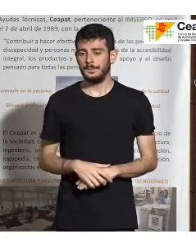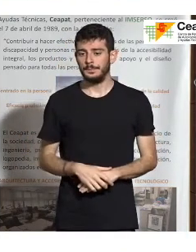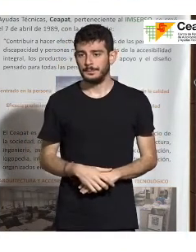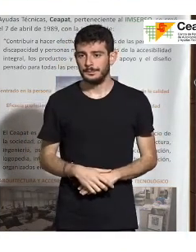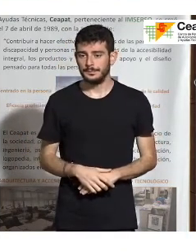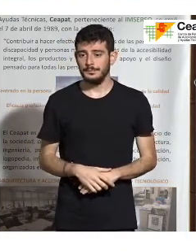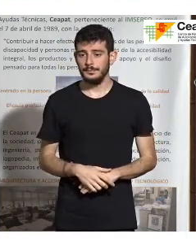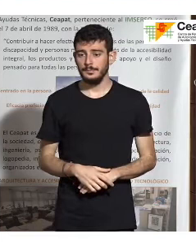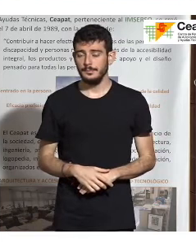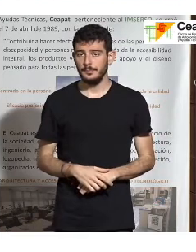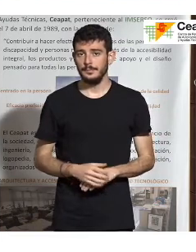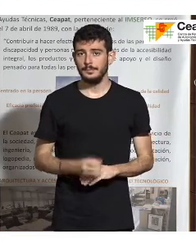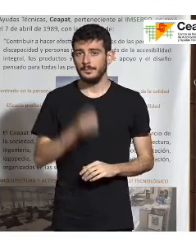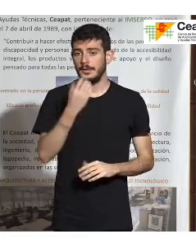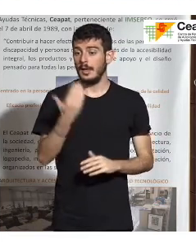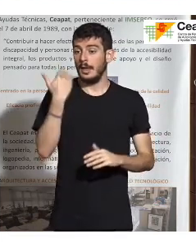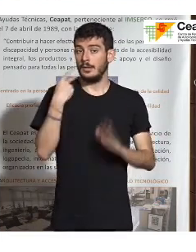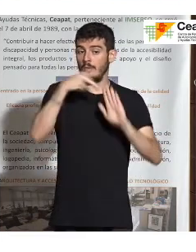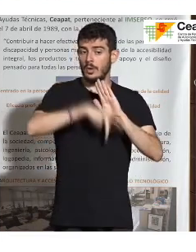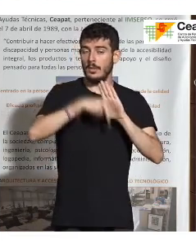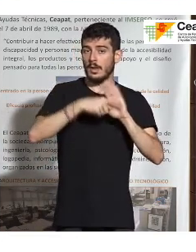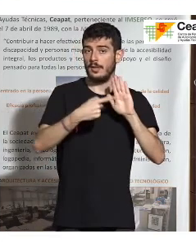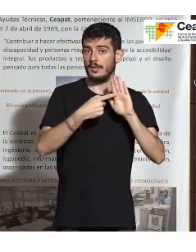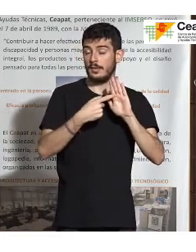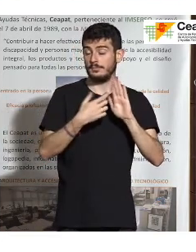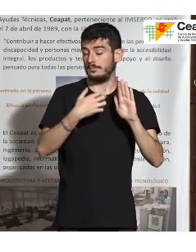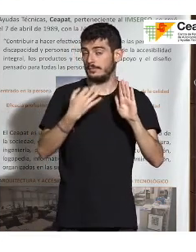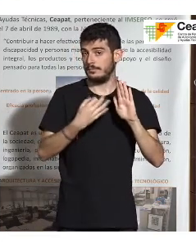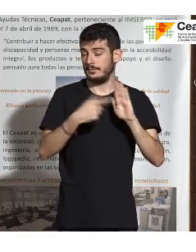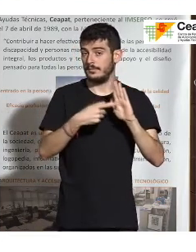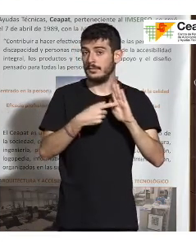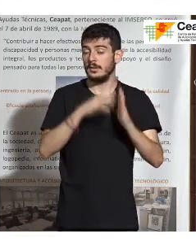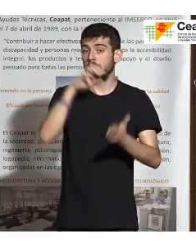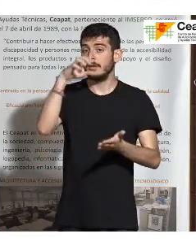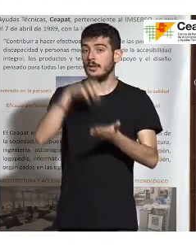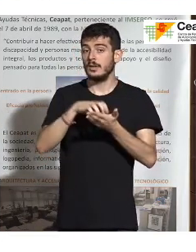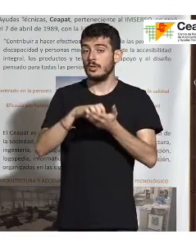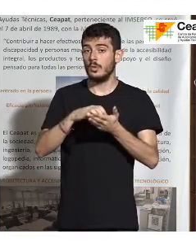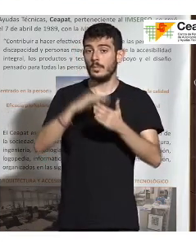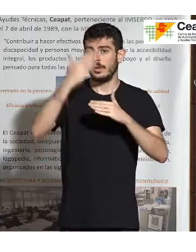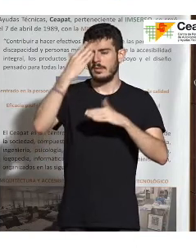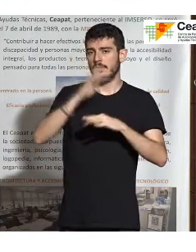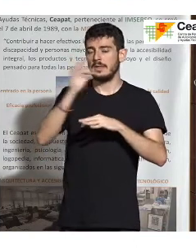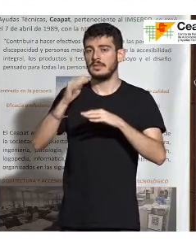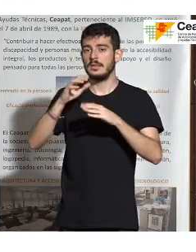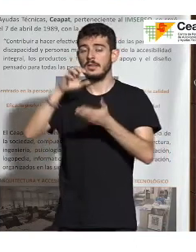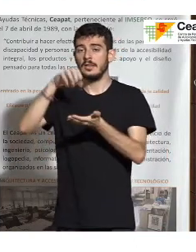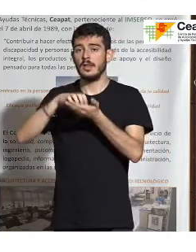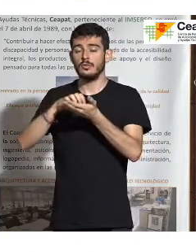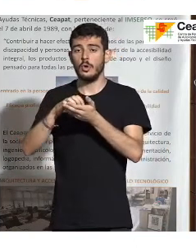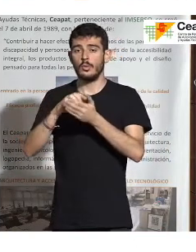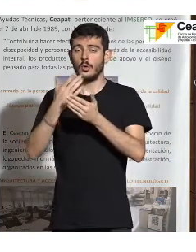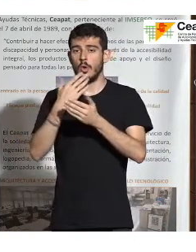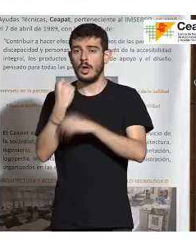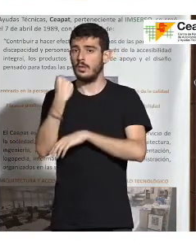Bien, se hablaba también, la anterior norma hablaba, como no podía ser de otra manera, de que había un centro principal y había un centro de respaldo y que ese centro de respaldo debía de